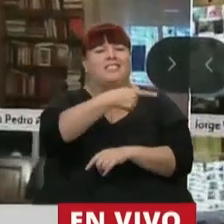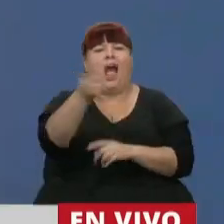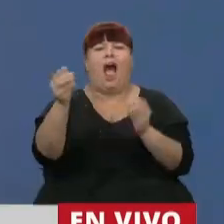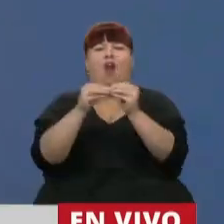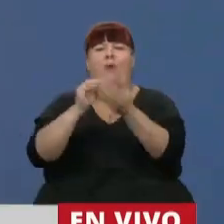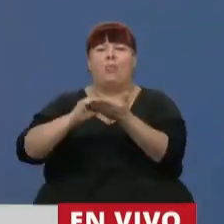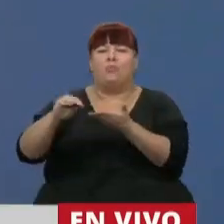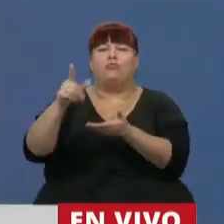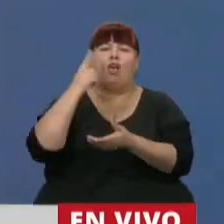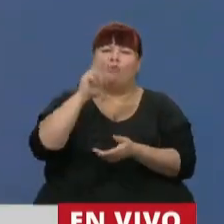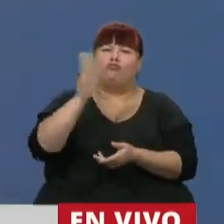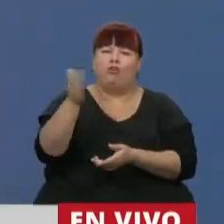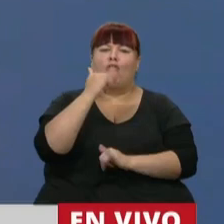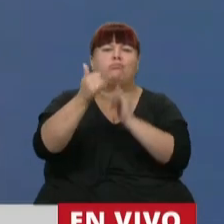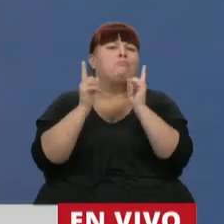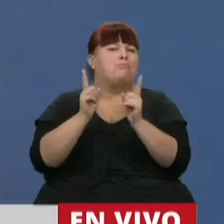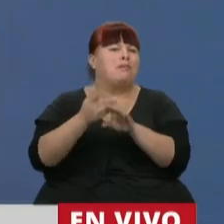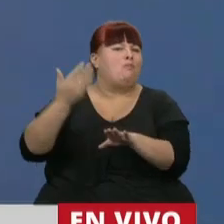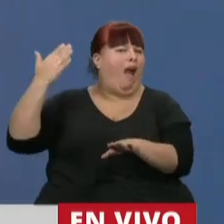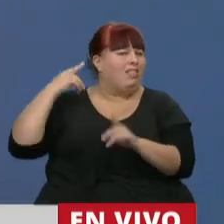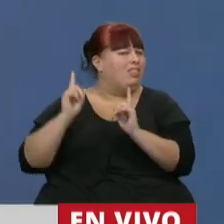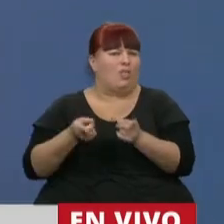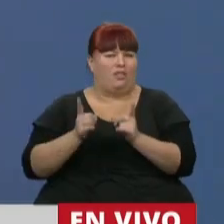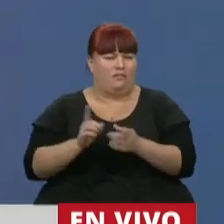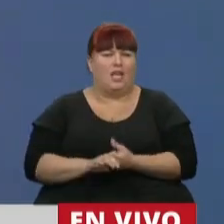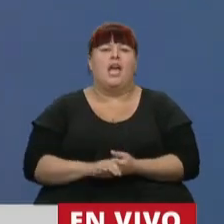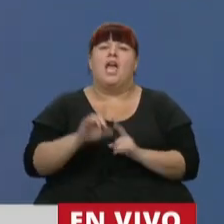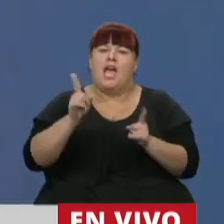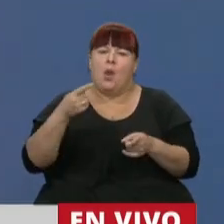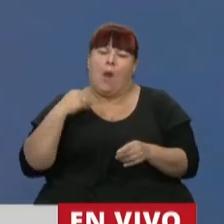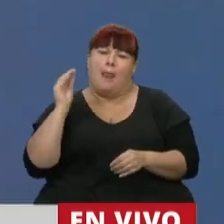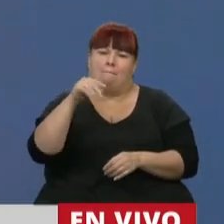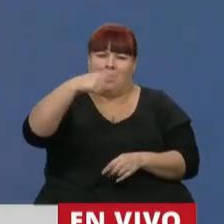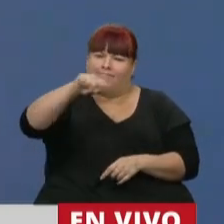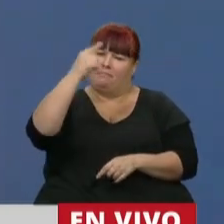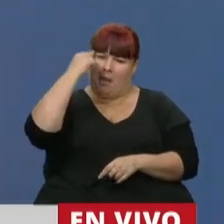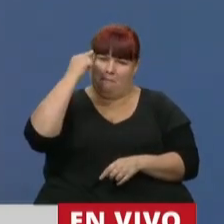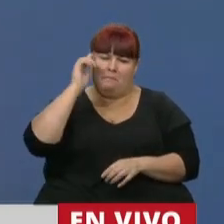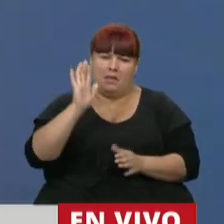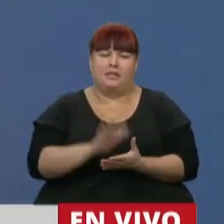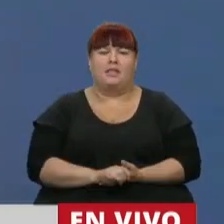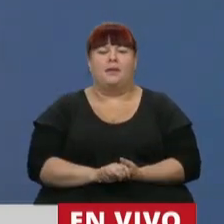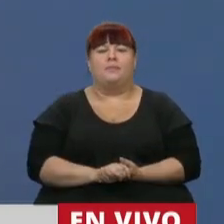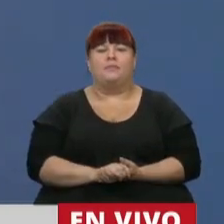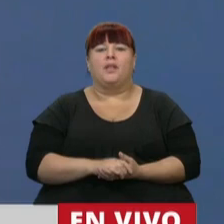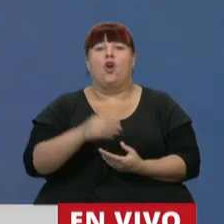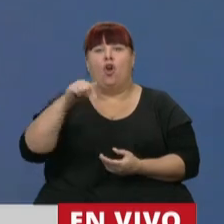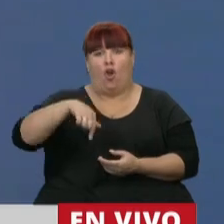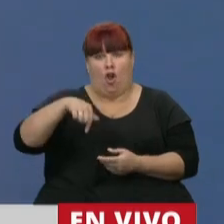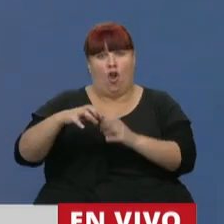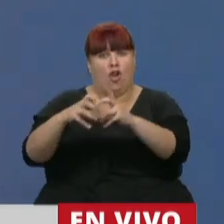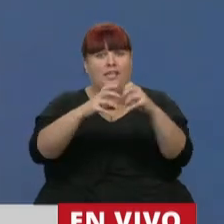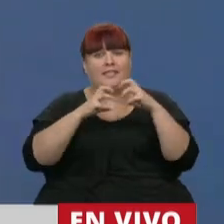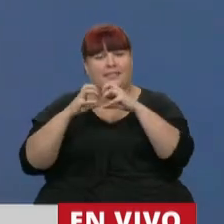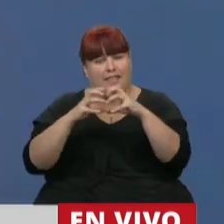los diputados y diputadas con anterioridad, pero me queda hacer una reflexión, ya que hoy en esta